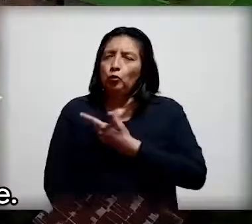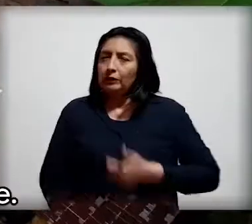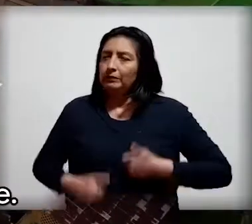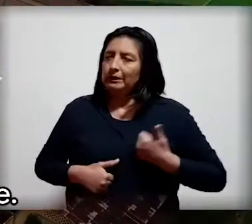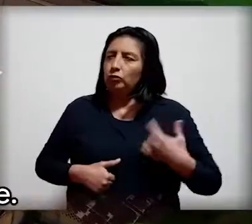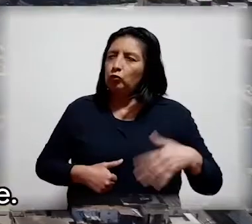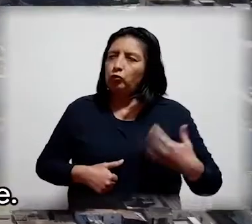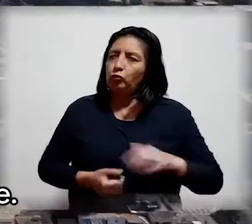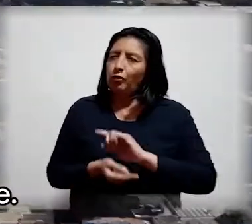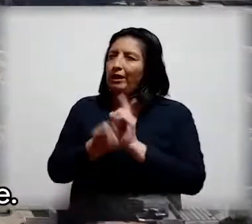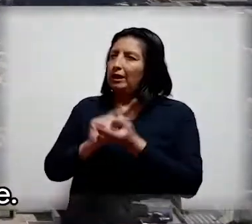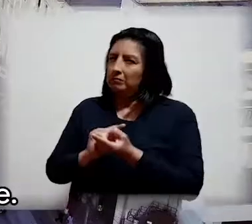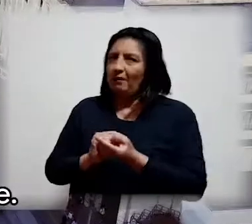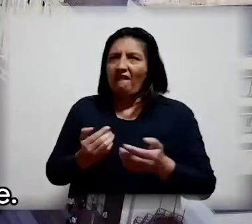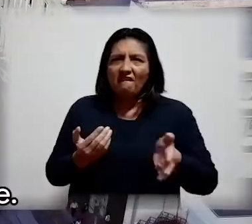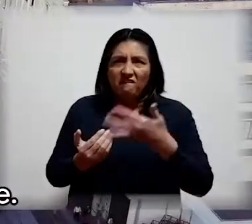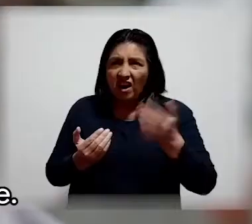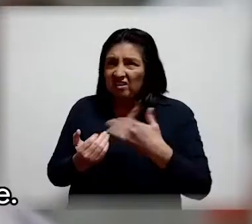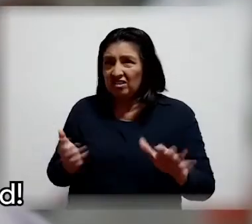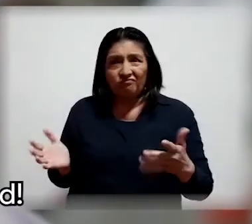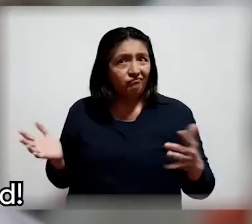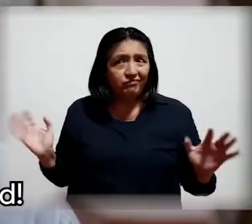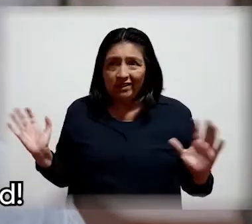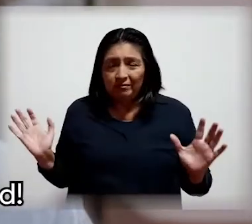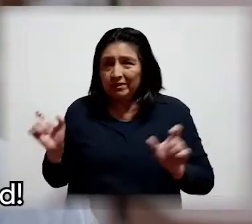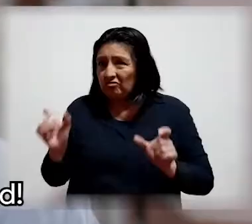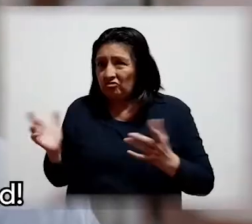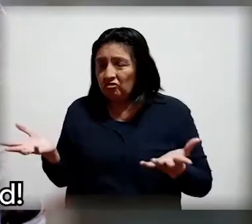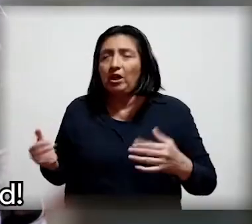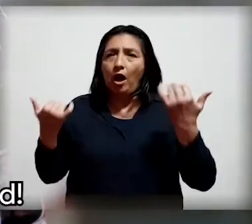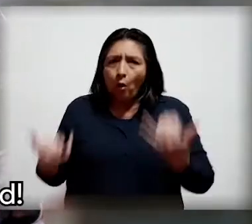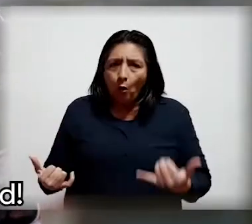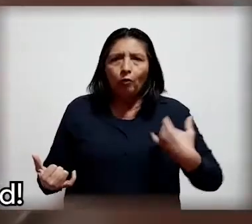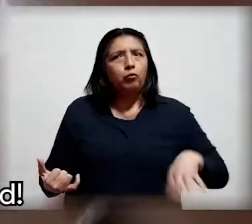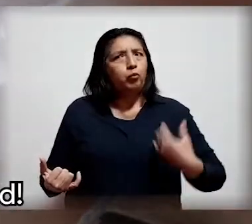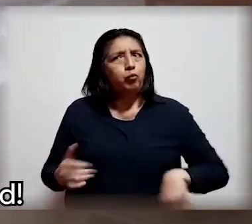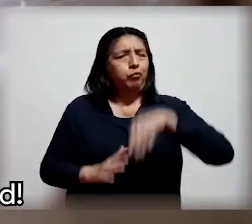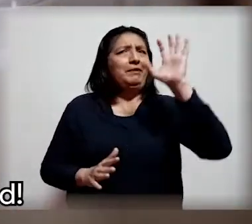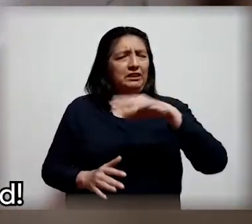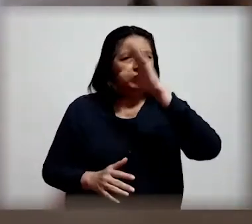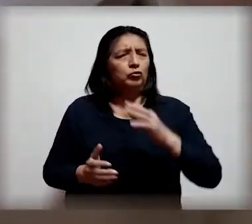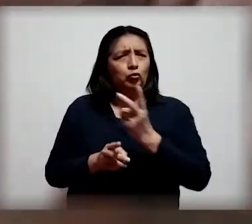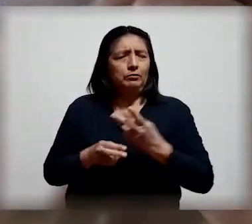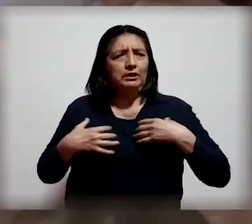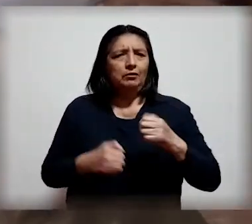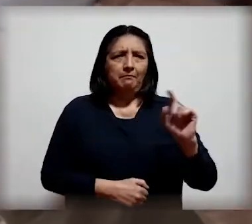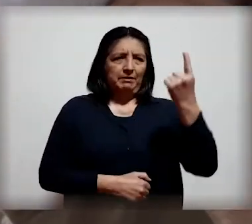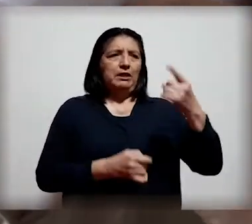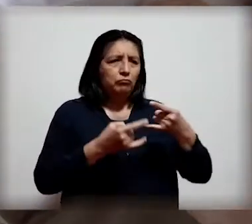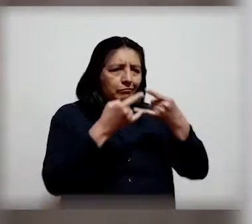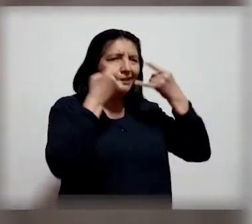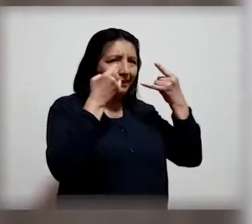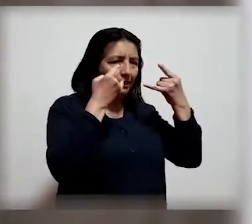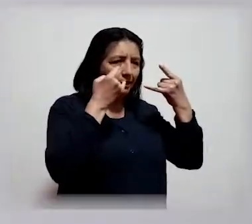Nuestras vidas han cambiado y no ha sido fácil para nadie. Por eso, hoy más que nunca, cuidemos nuestra salud. Primero me pongo